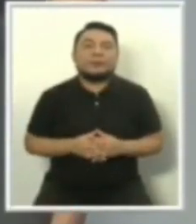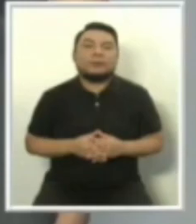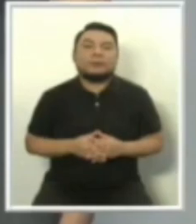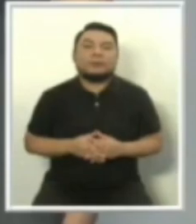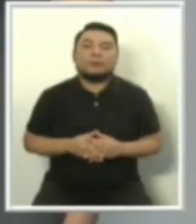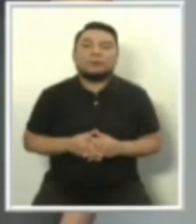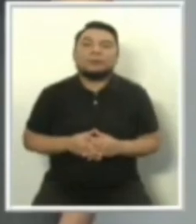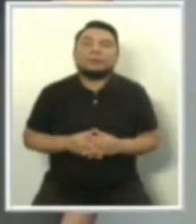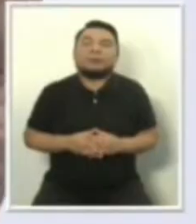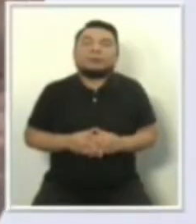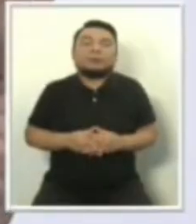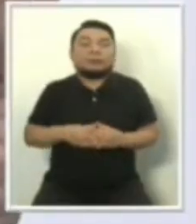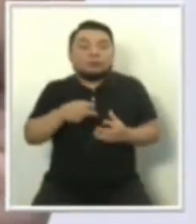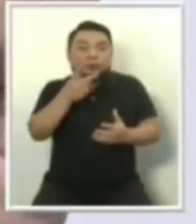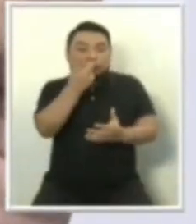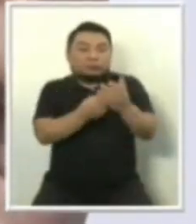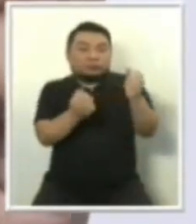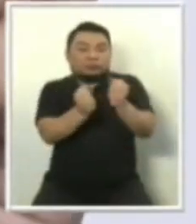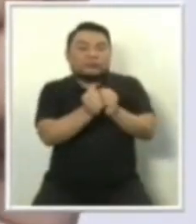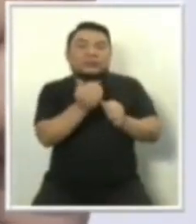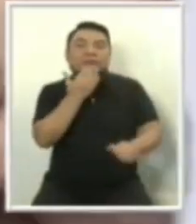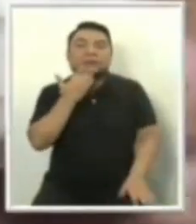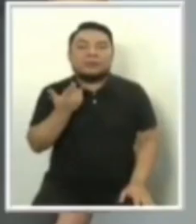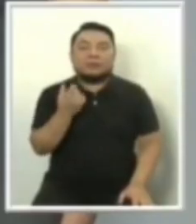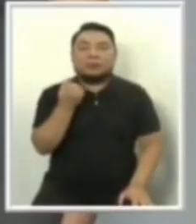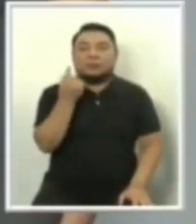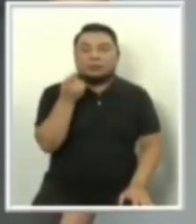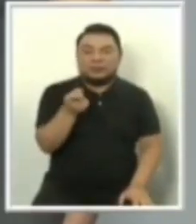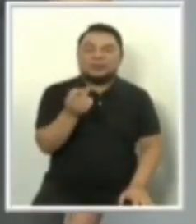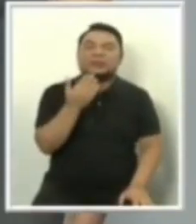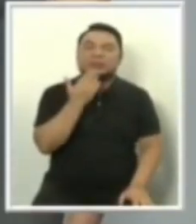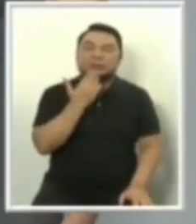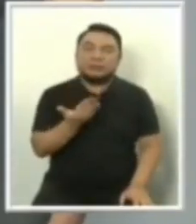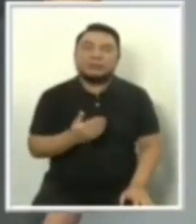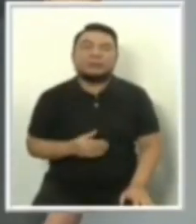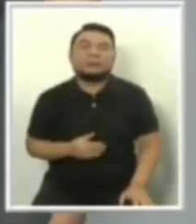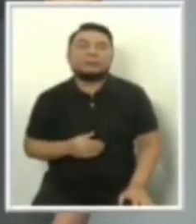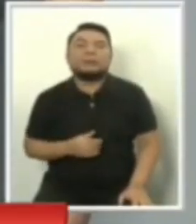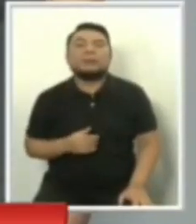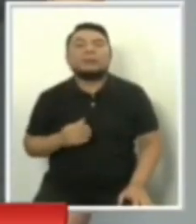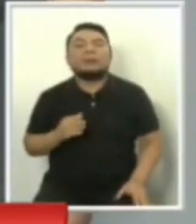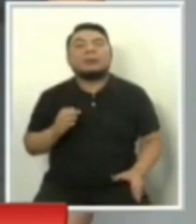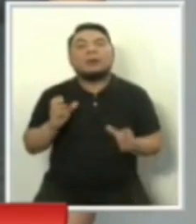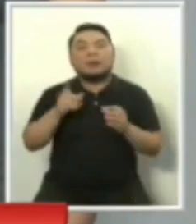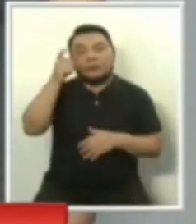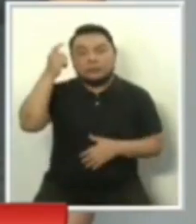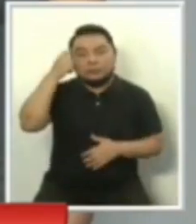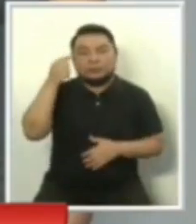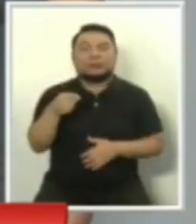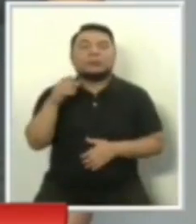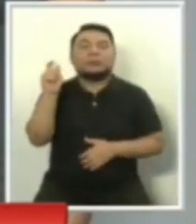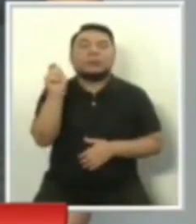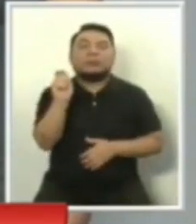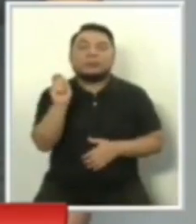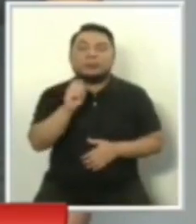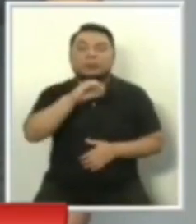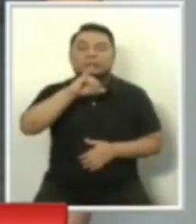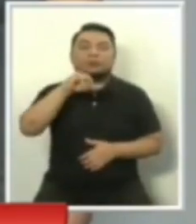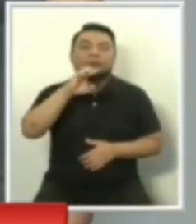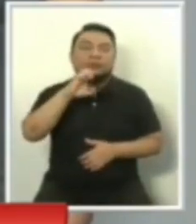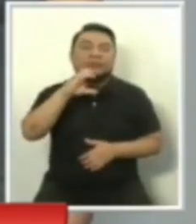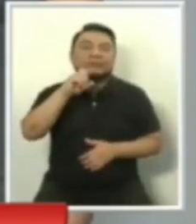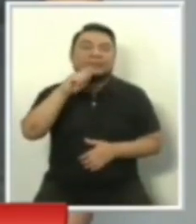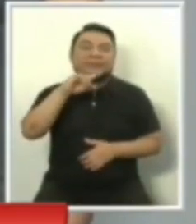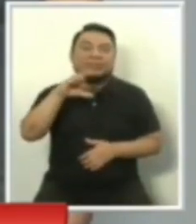Que va a tener al frente a Partido Político Nacional Perú Libre, José Castillo.